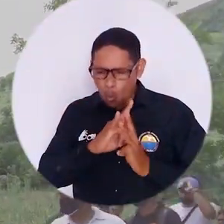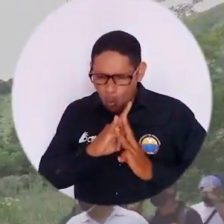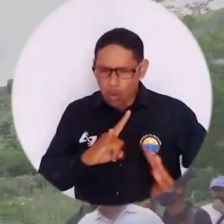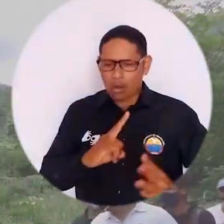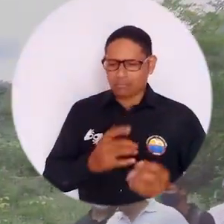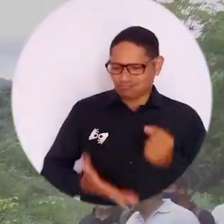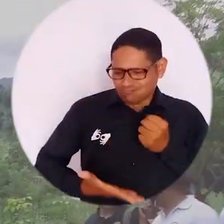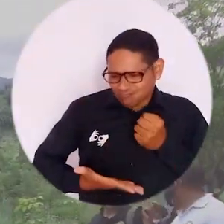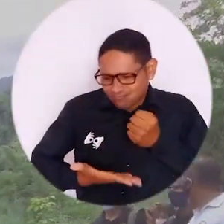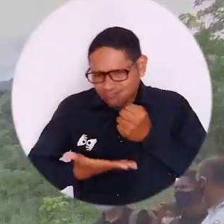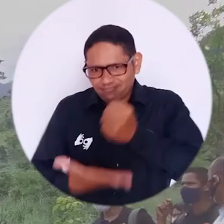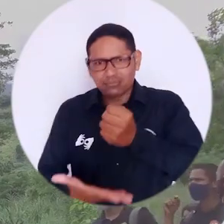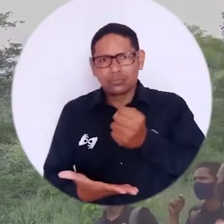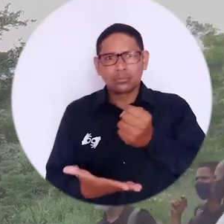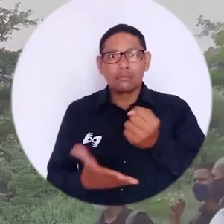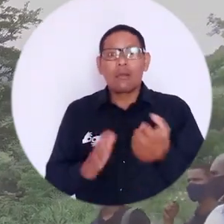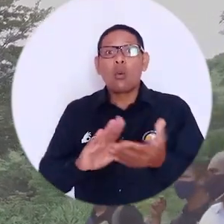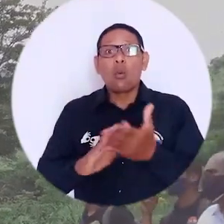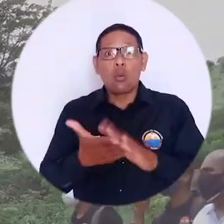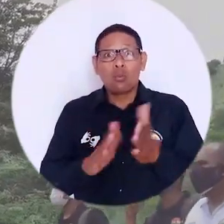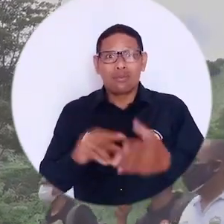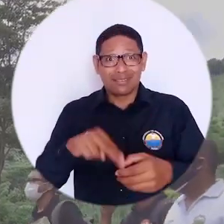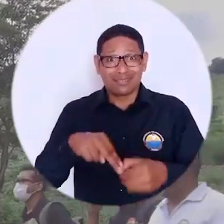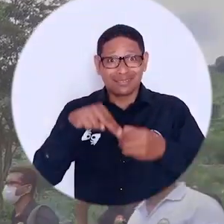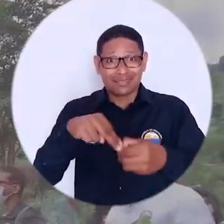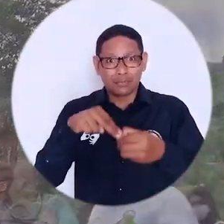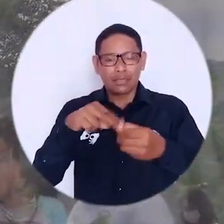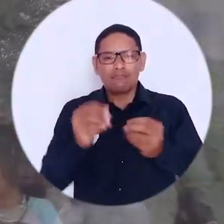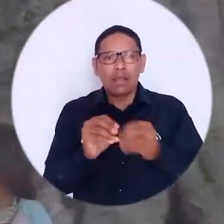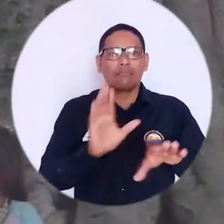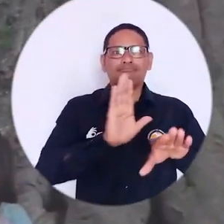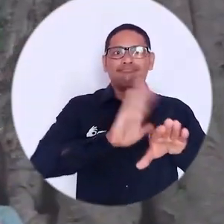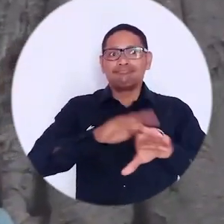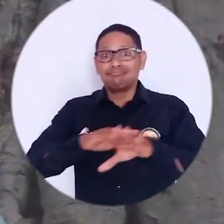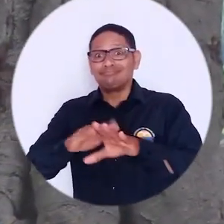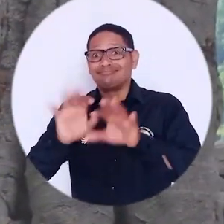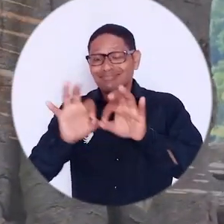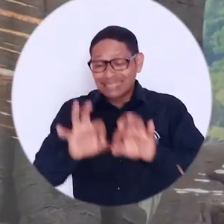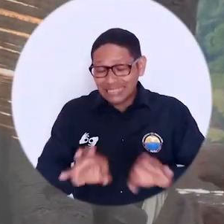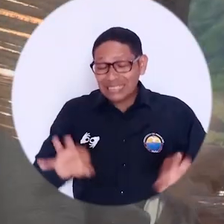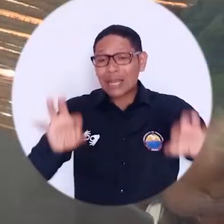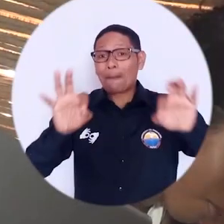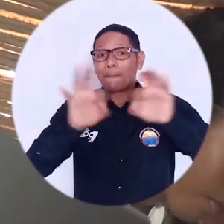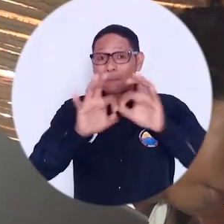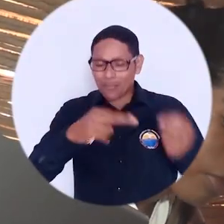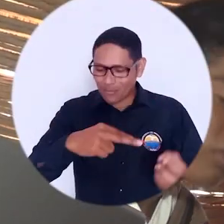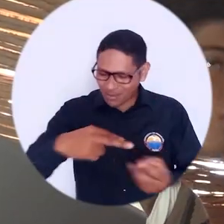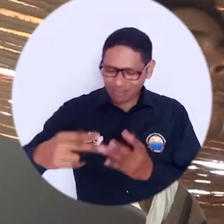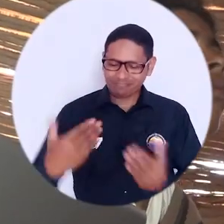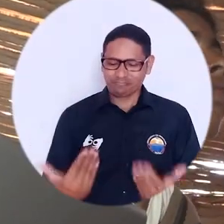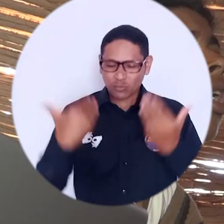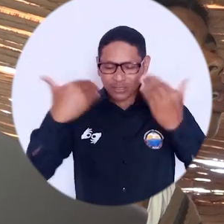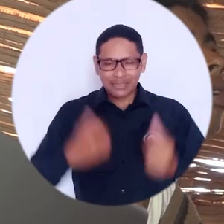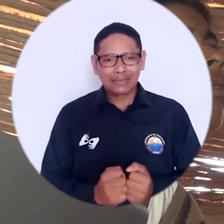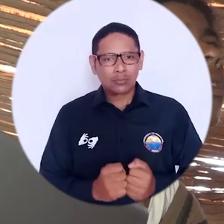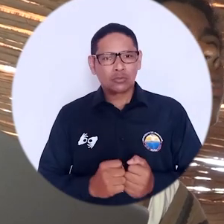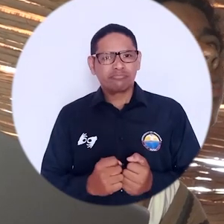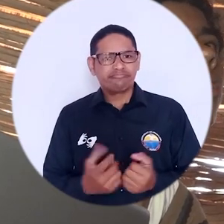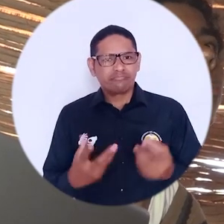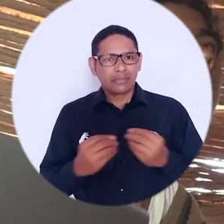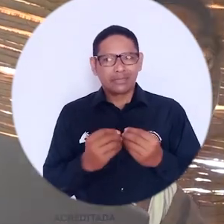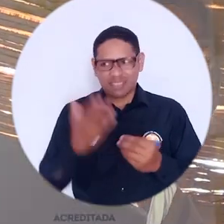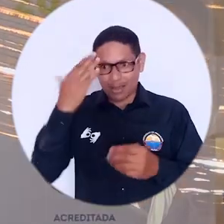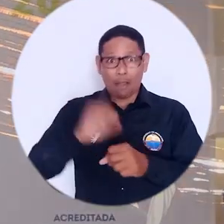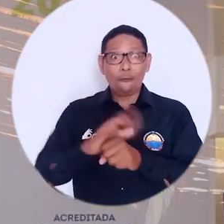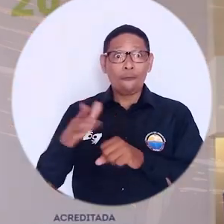para las comunidades indígenas, sobre todo para mandar este mensaje de la relevancia y la importancia de la educación en la pospandemia,